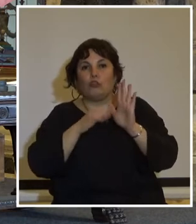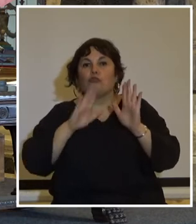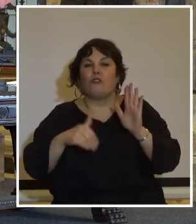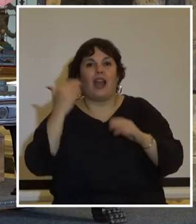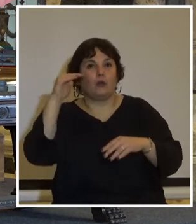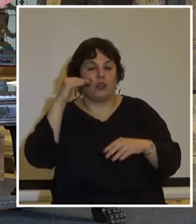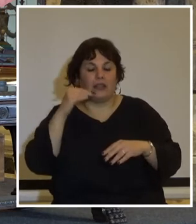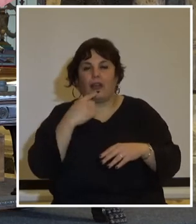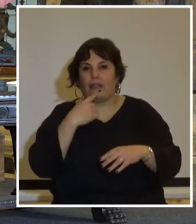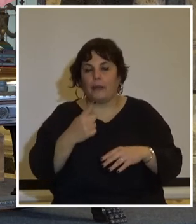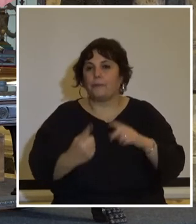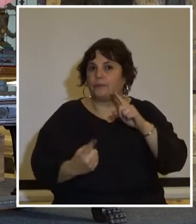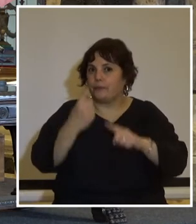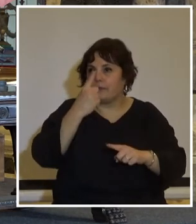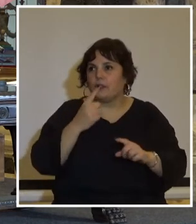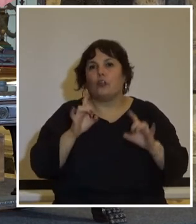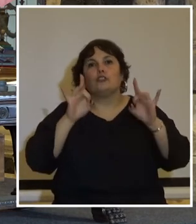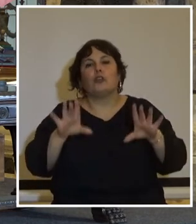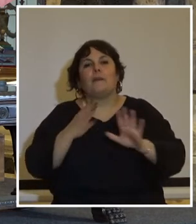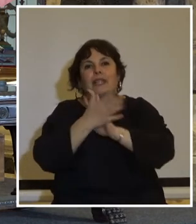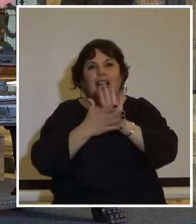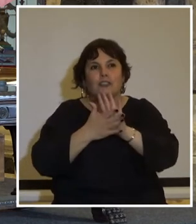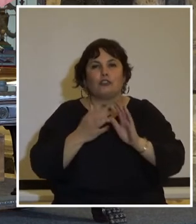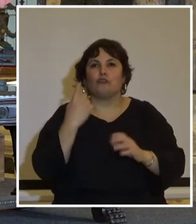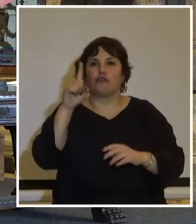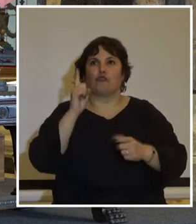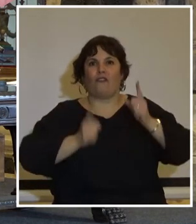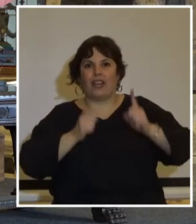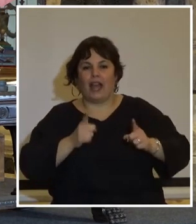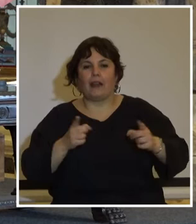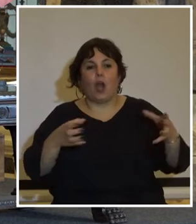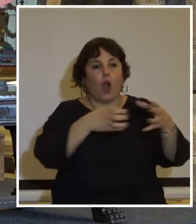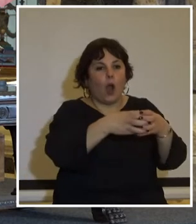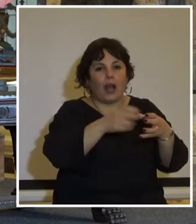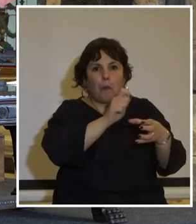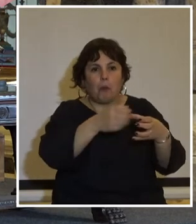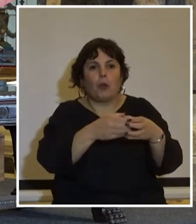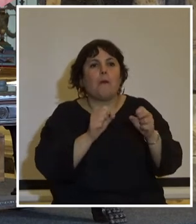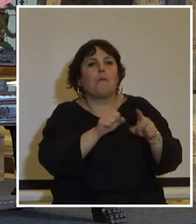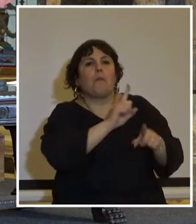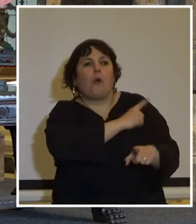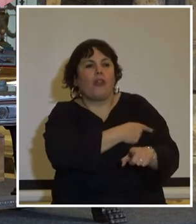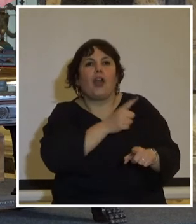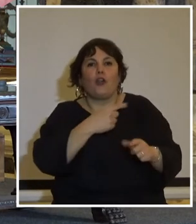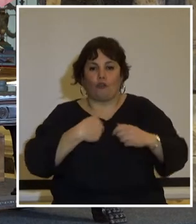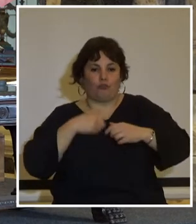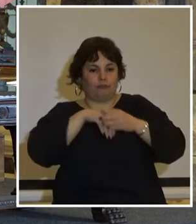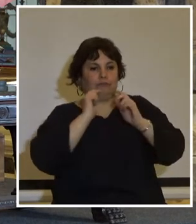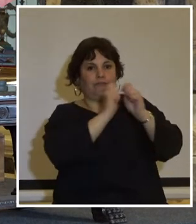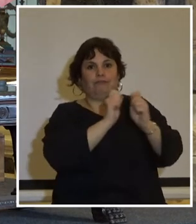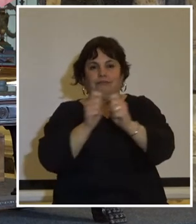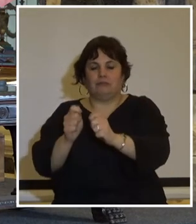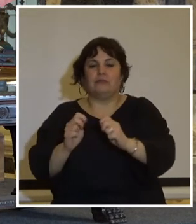autoridades lo siguiente primero sólo la nación es soberana los órganos públicos no ejercen poderos propios sino delegados por la nación